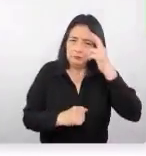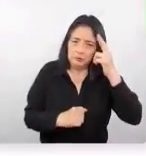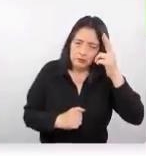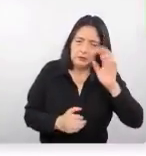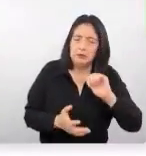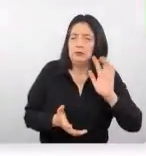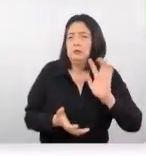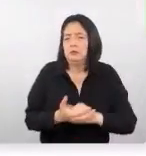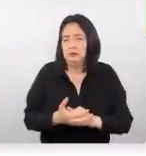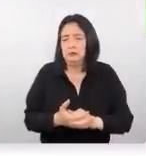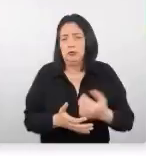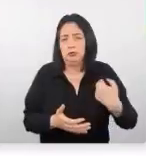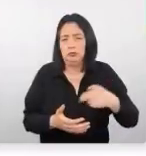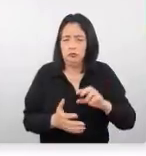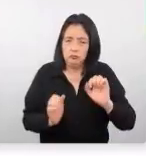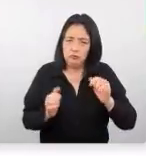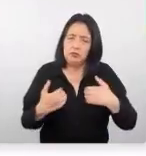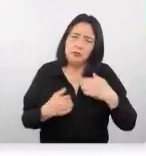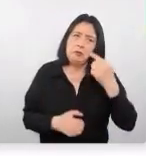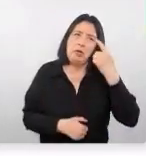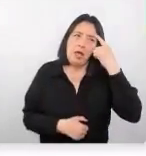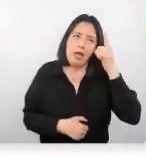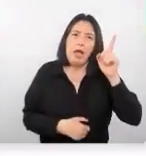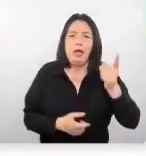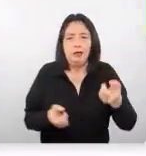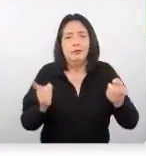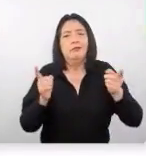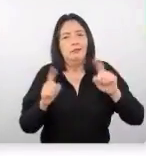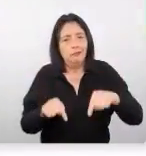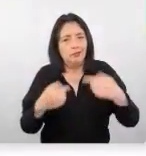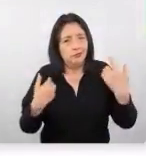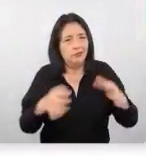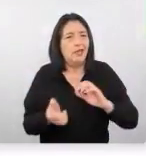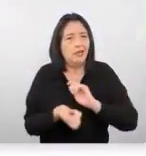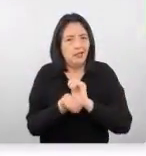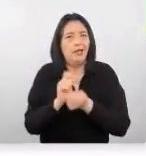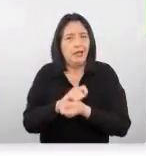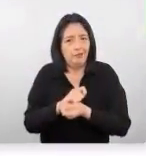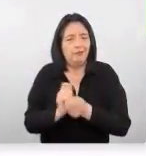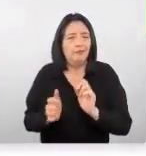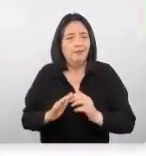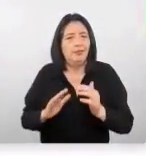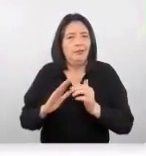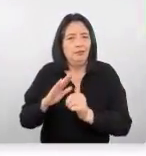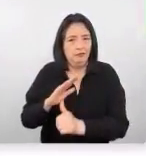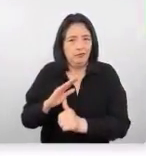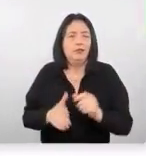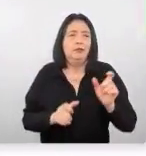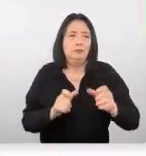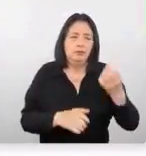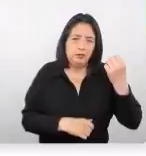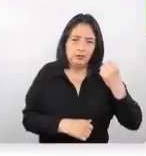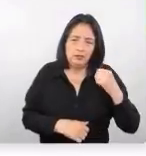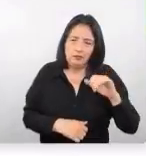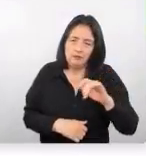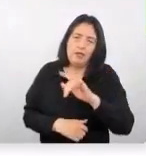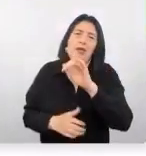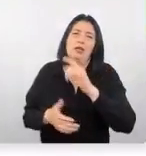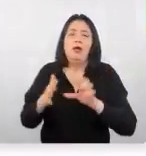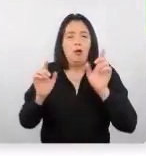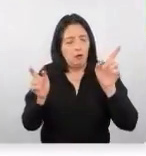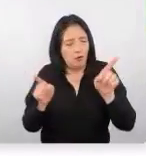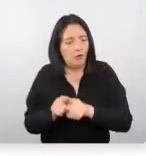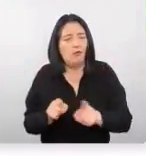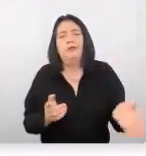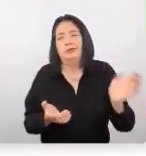que tenemos la hipótesis de que cuando esto se modifique las personas que estaban viajando nuevamente van a